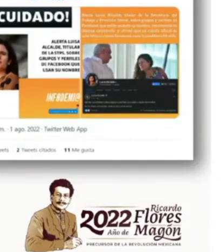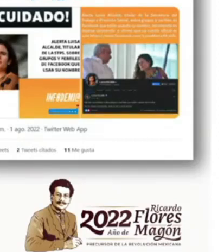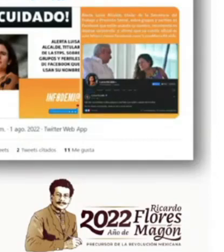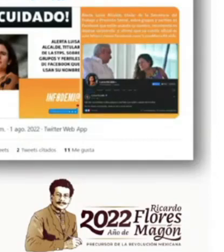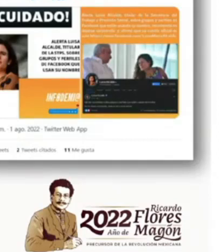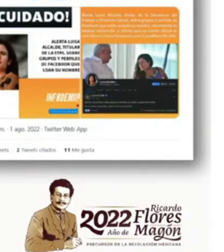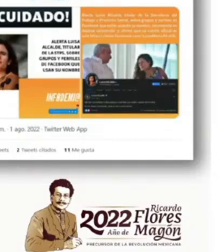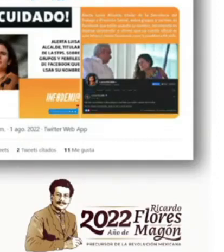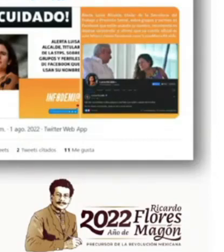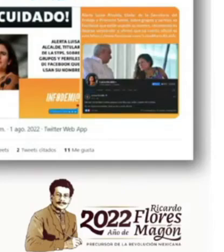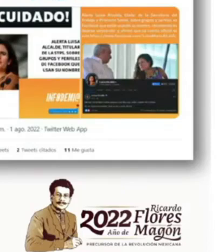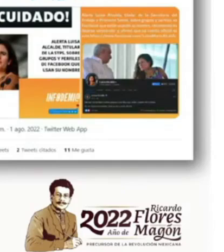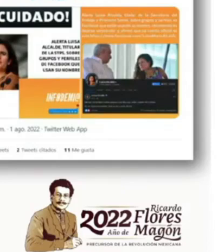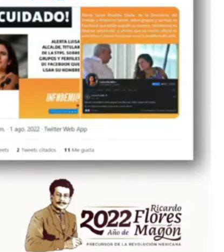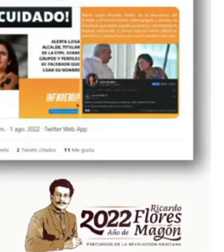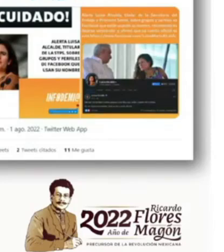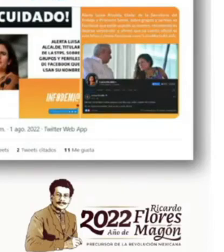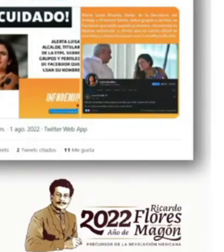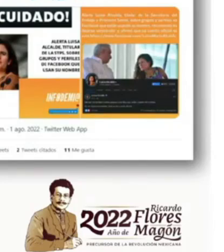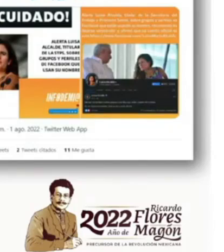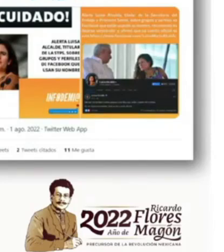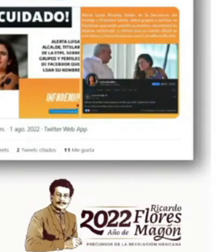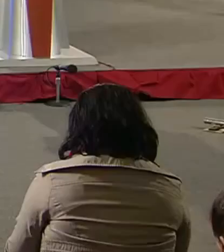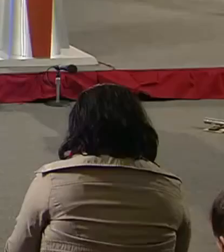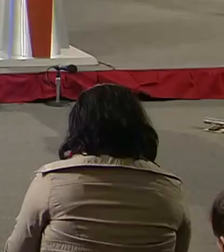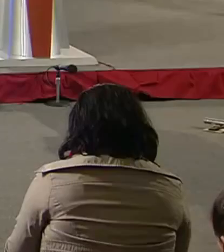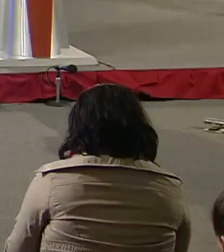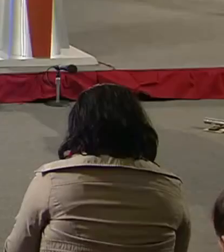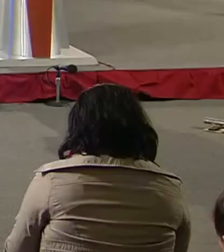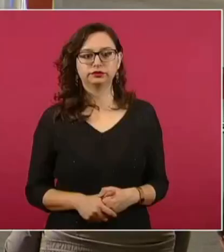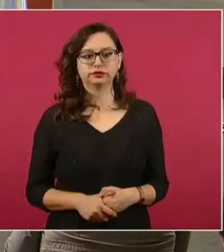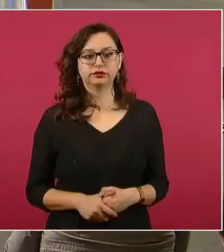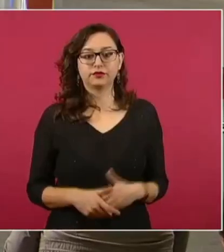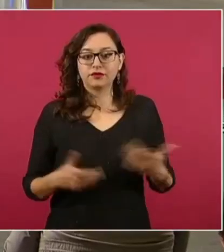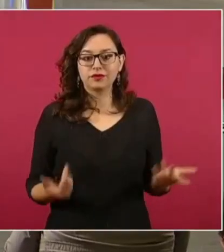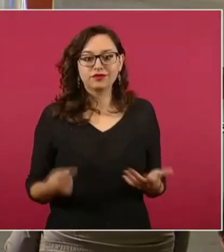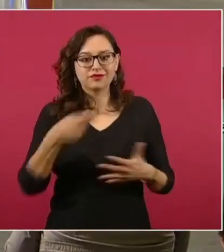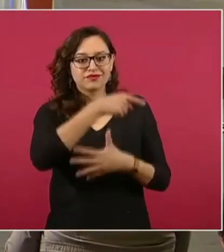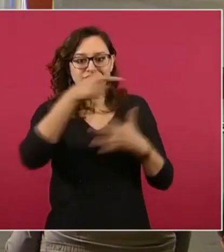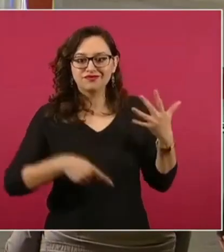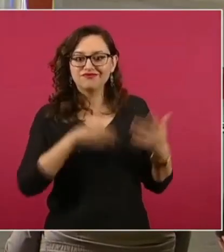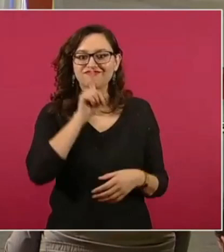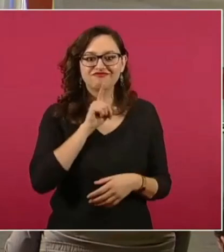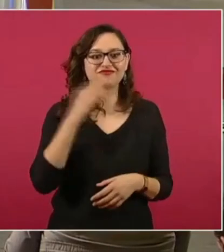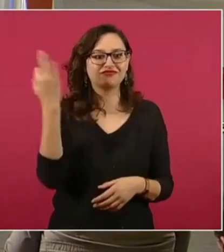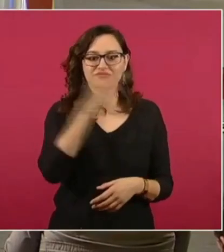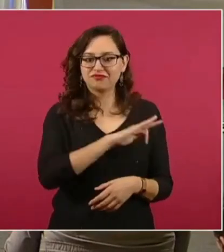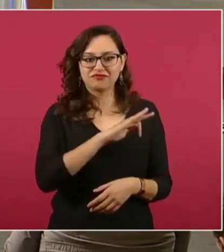todas sus variantes, informamos que el gobierno de México no hace rifas ni ofrece reencompensas a través de internet